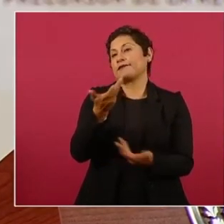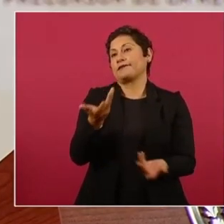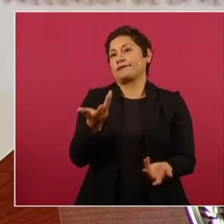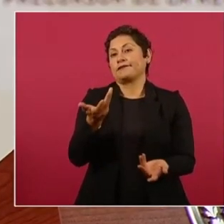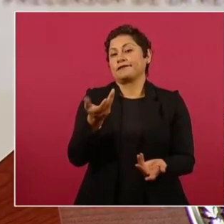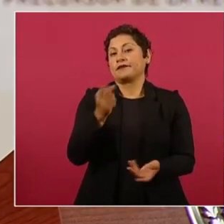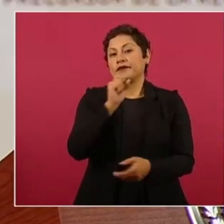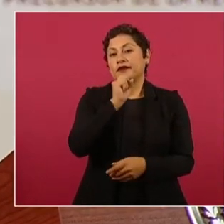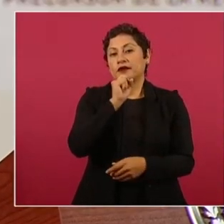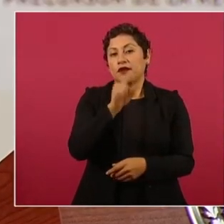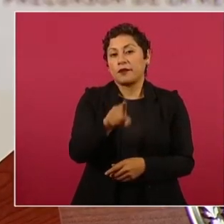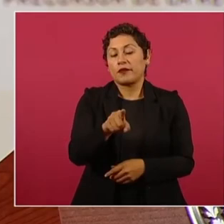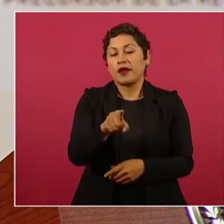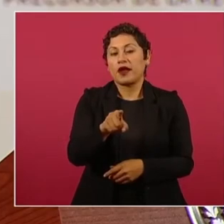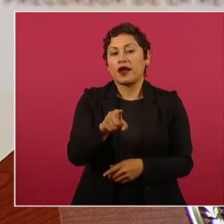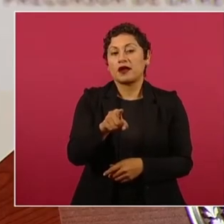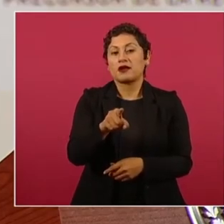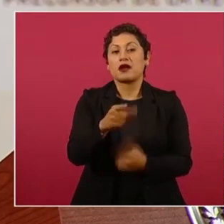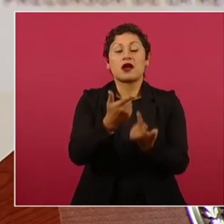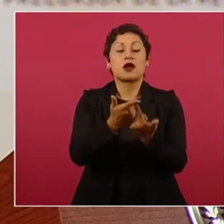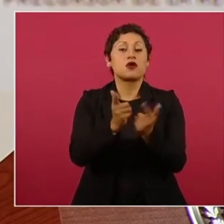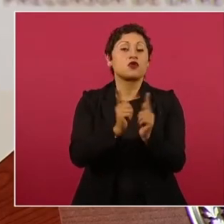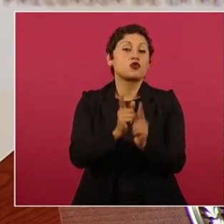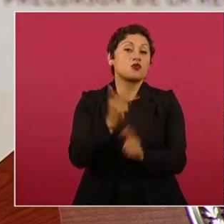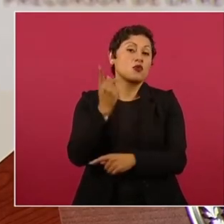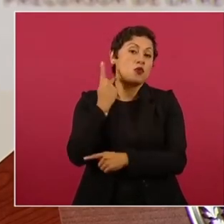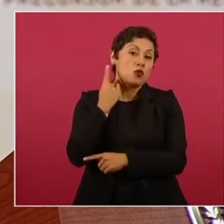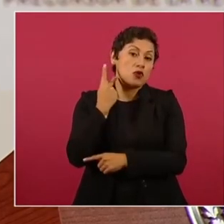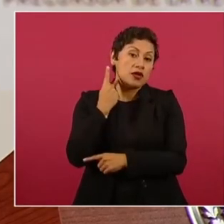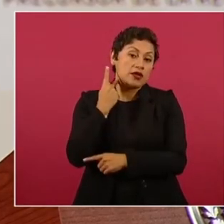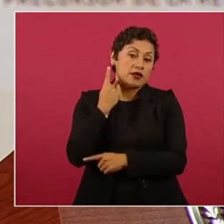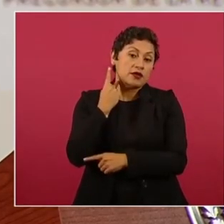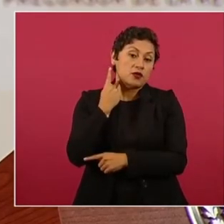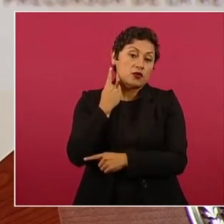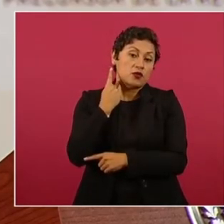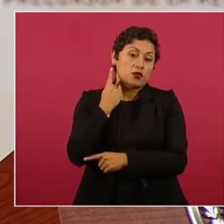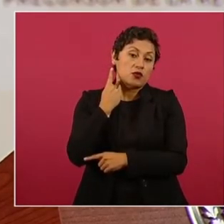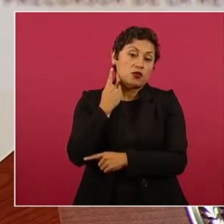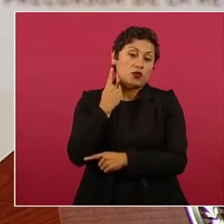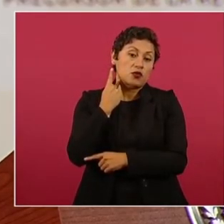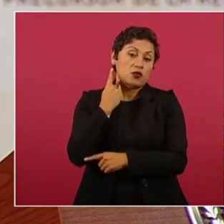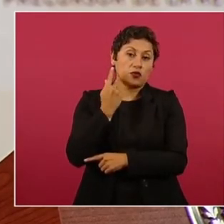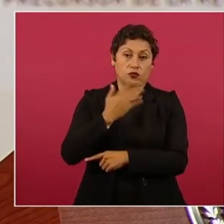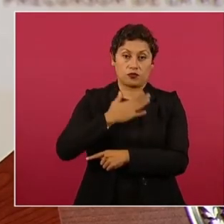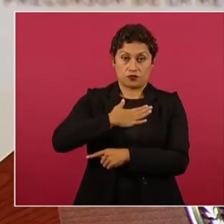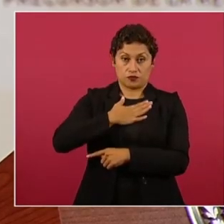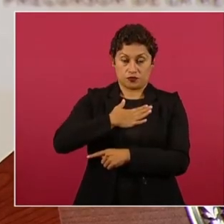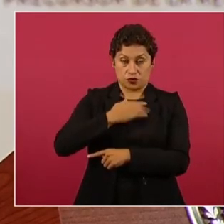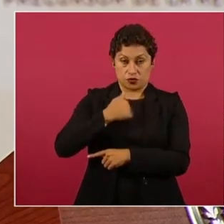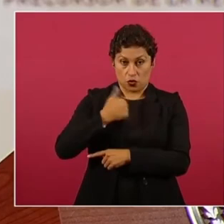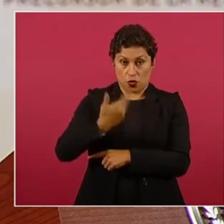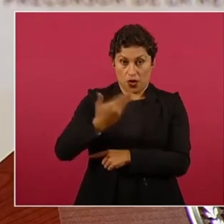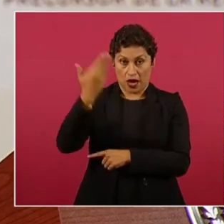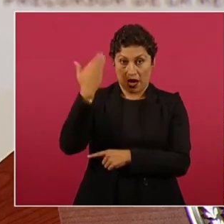que yo fundé con